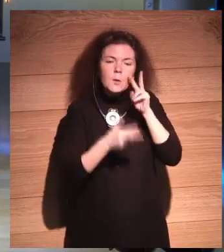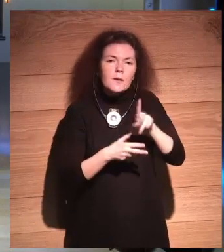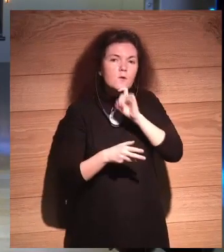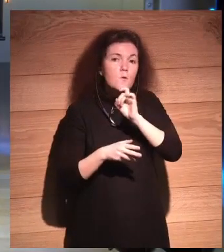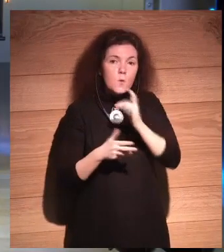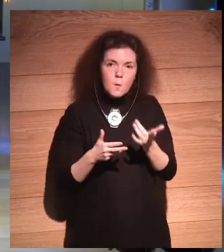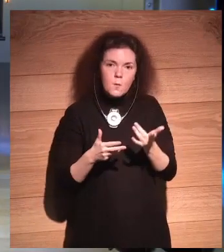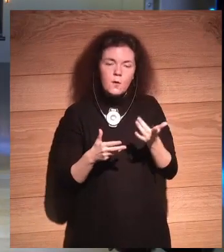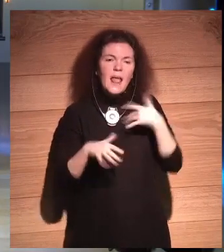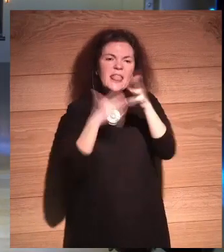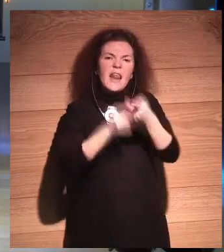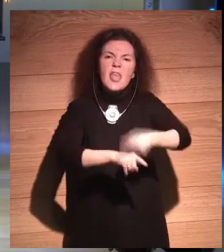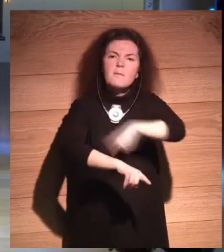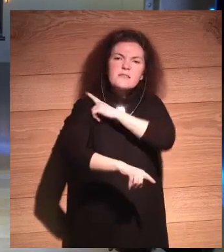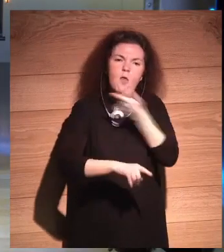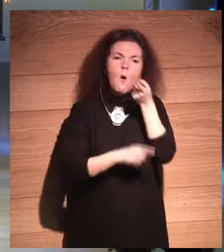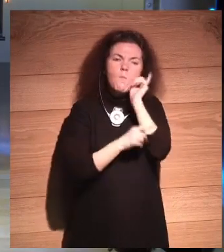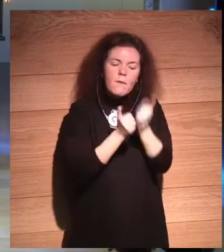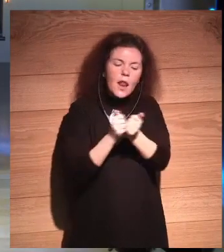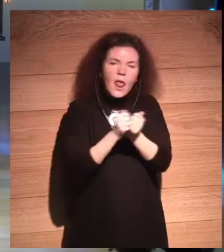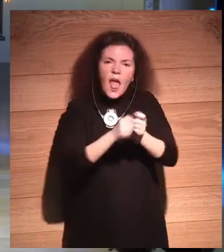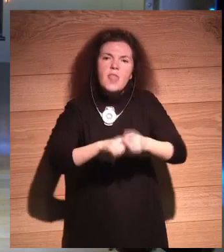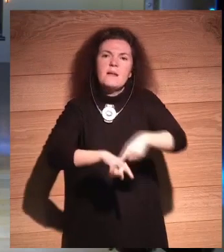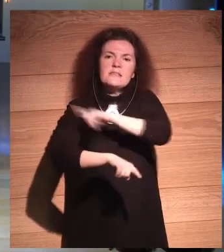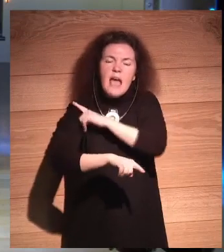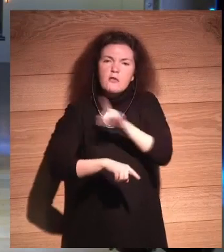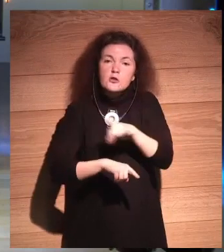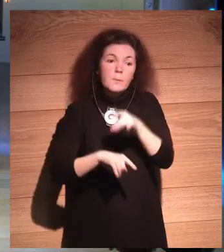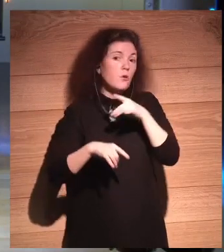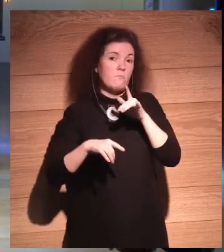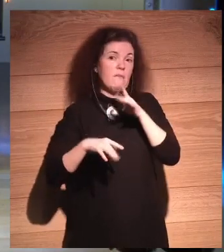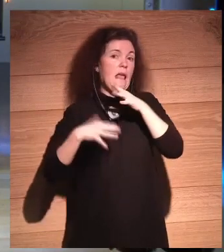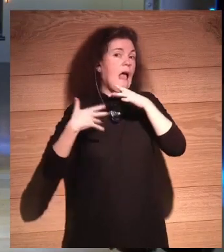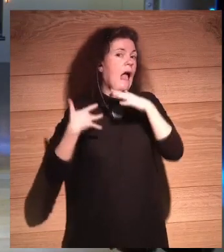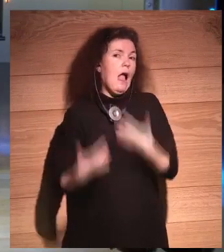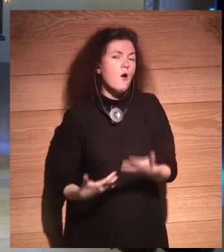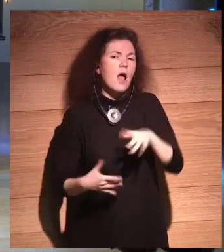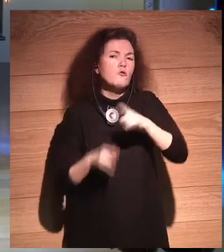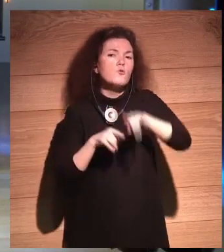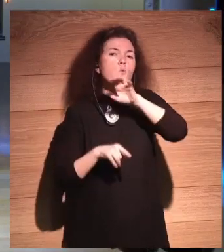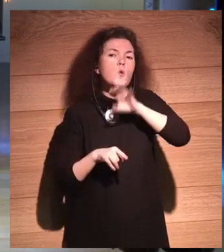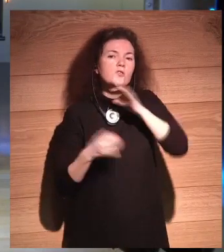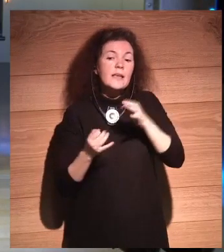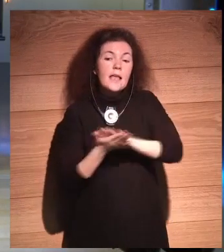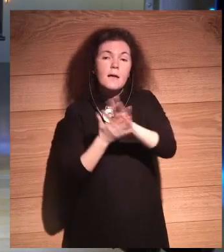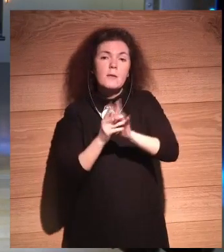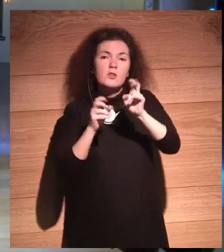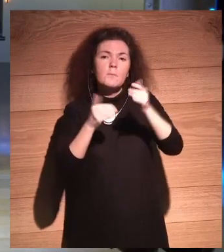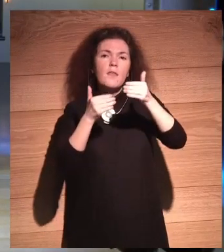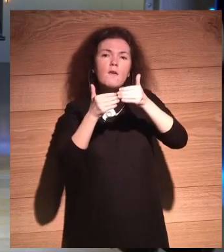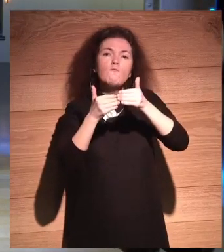se utiliza demasiado el móvil, pero a día de hoy lo que es curioso es que cuando hablamos del